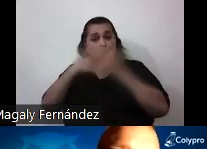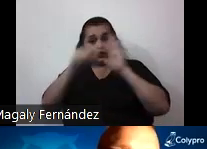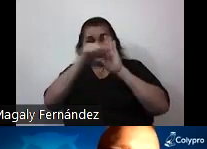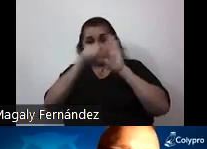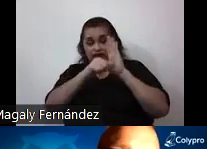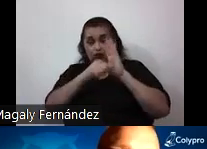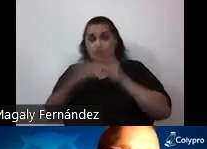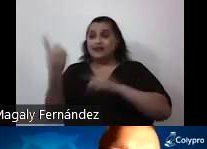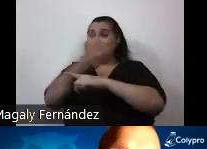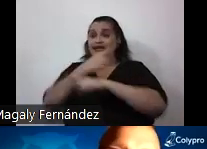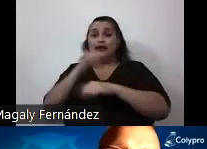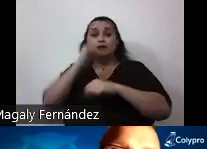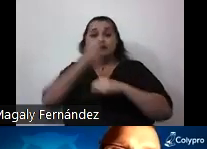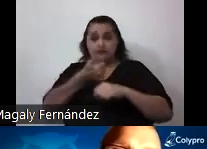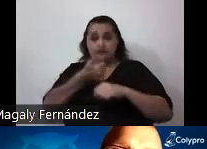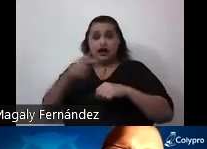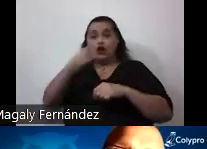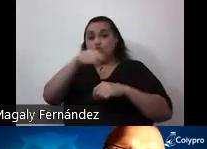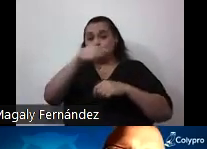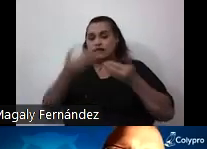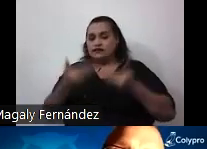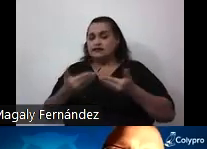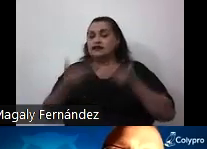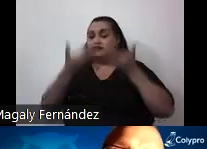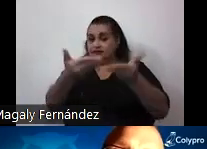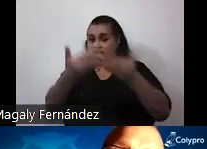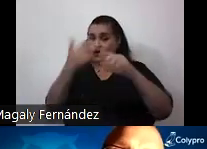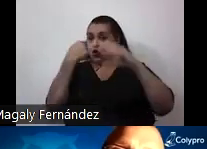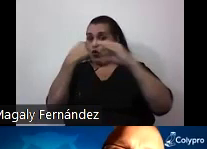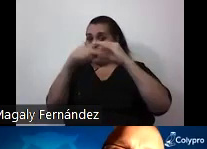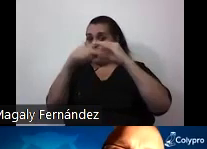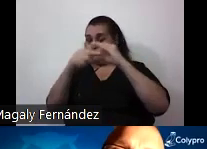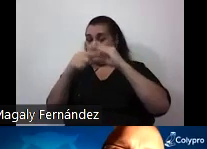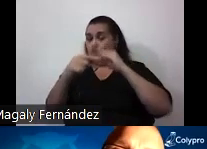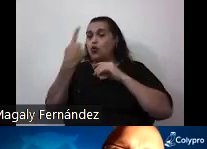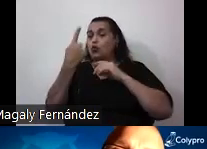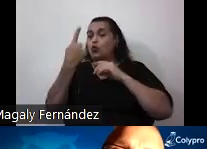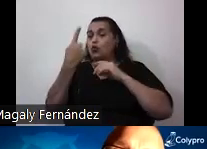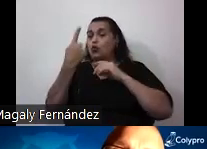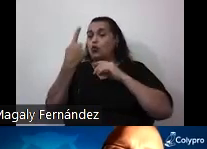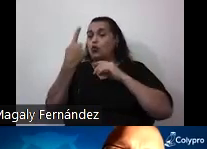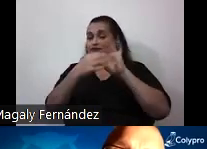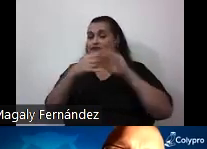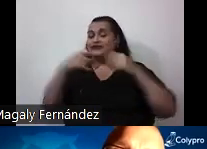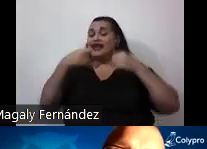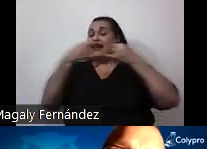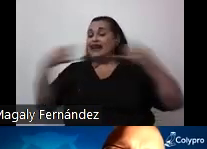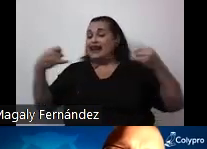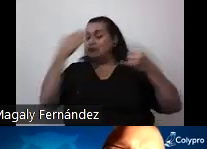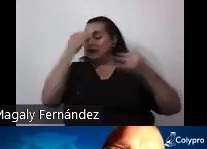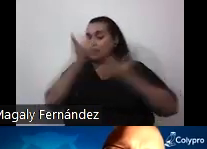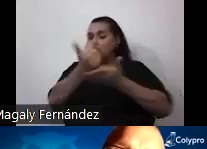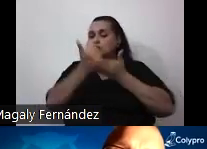el día de mañana ustedes estarán recibiendo en su correo electrónico un enlace para que nos colaboren con la